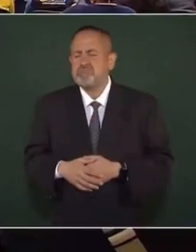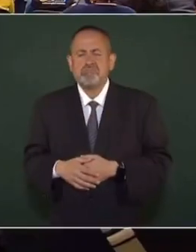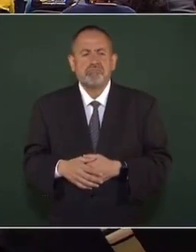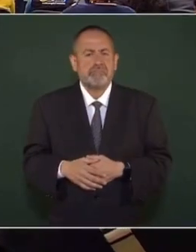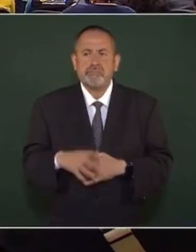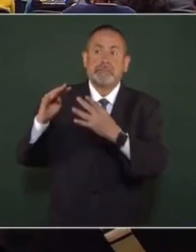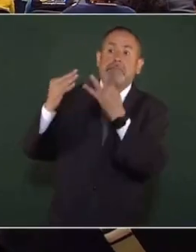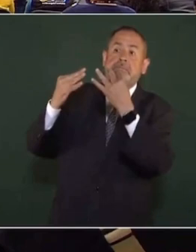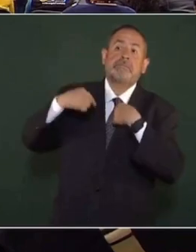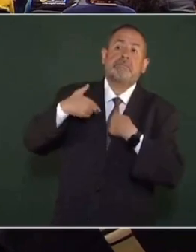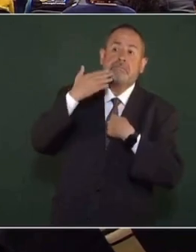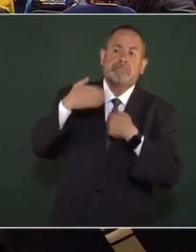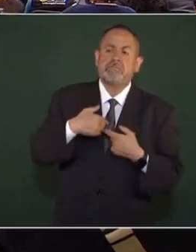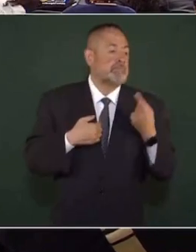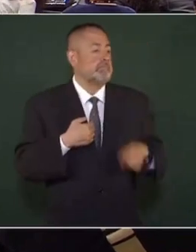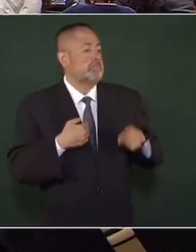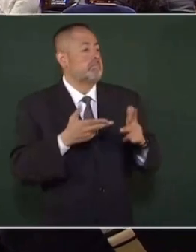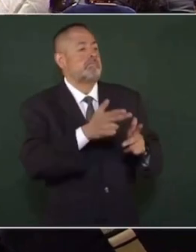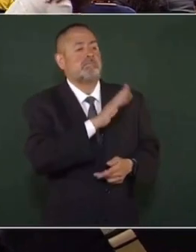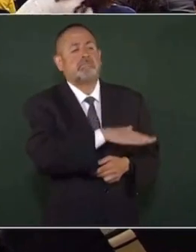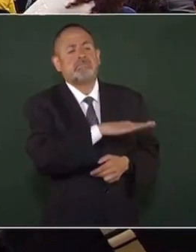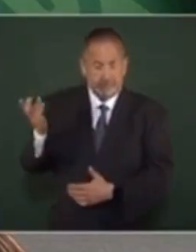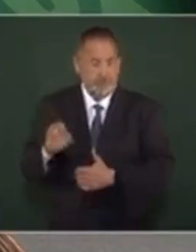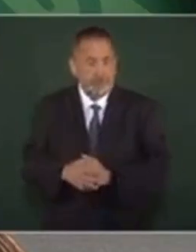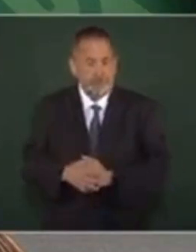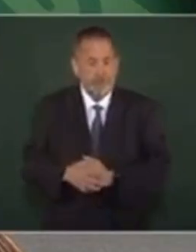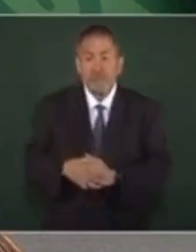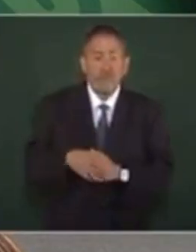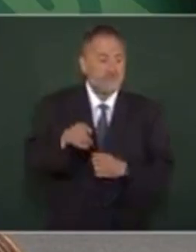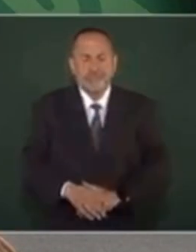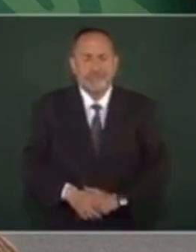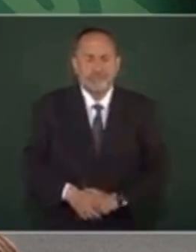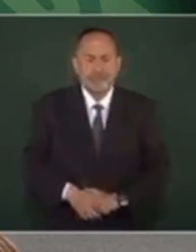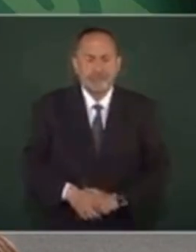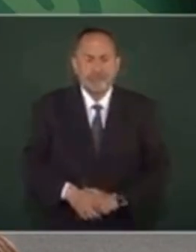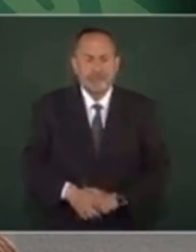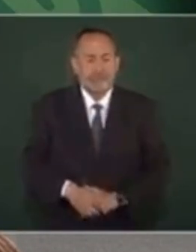espectaculares para legitimarse. Declarar la guerra aquí.